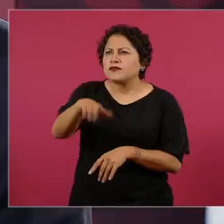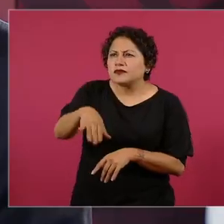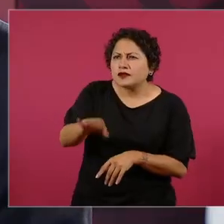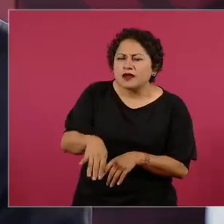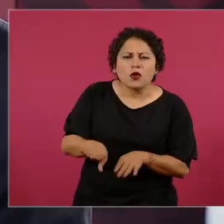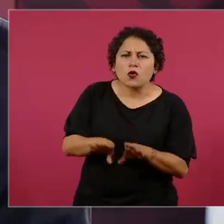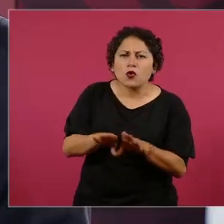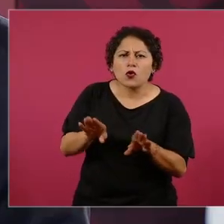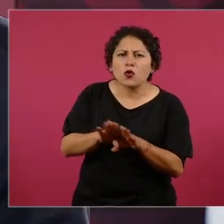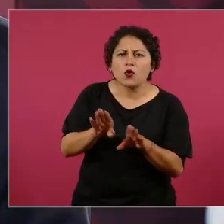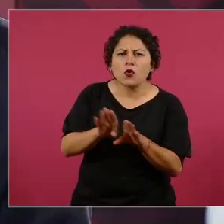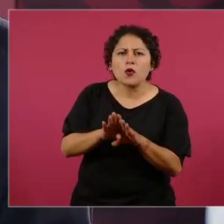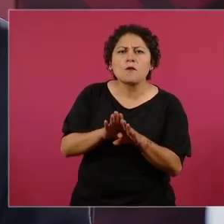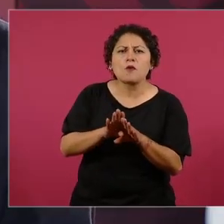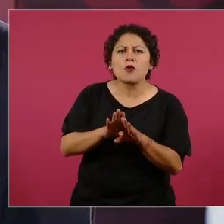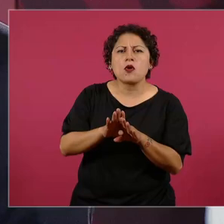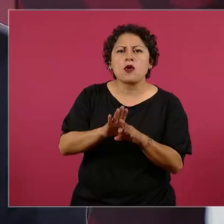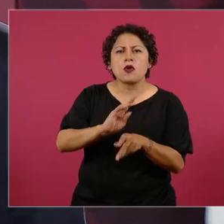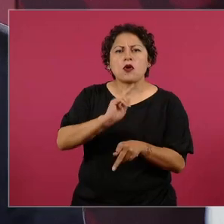aclaración de parte de ellos